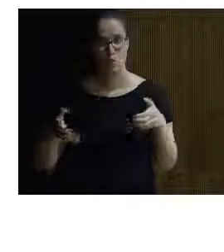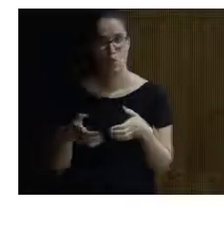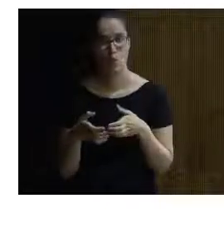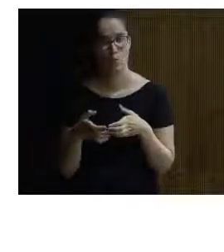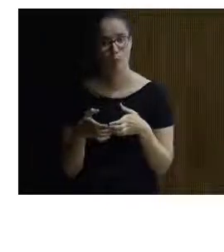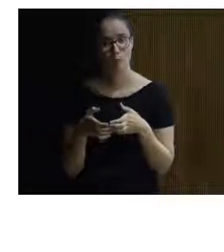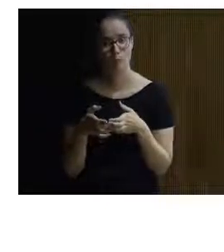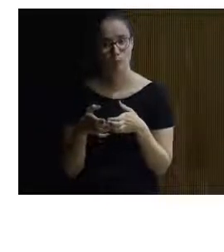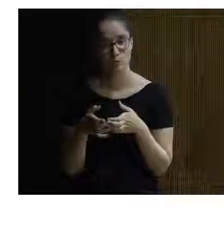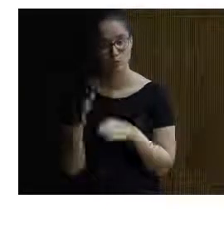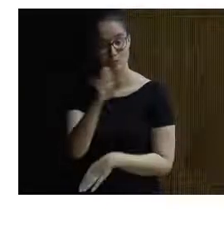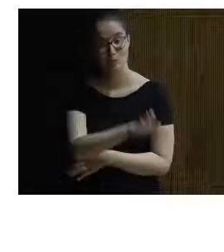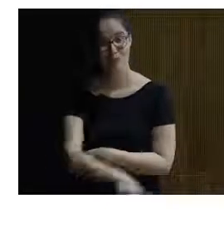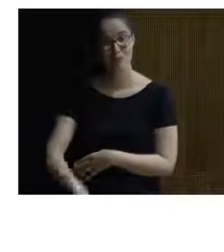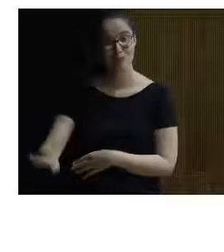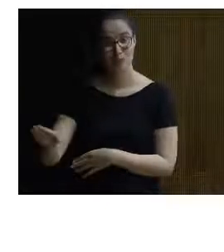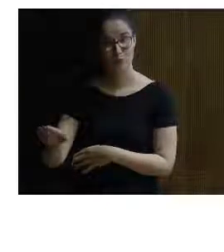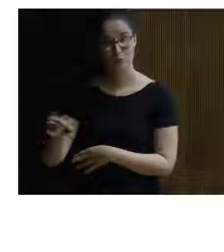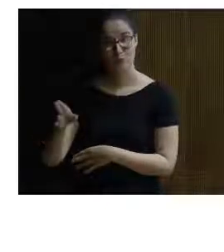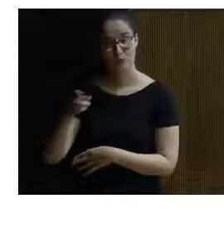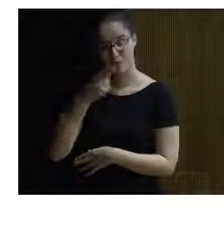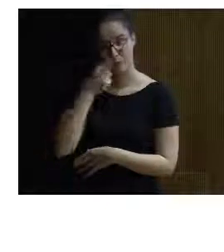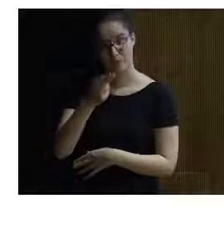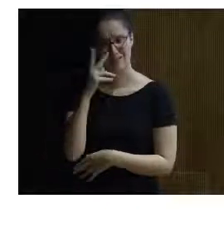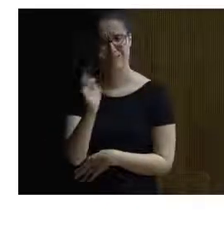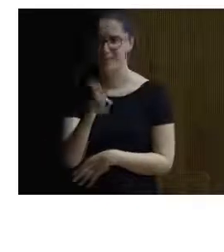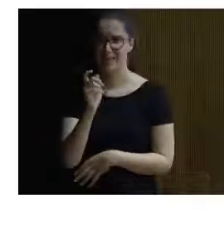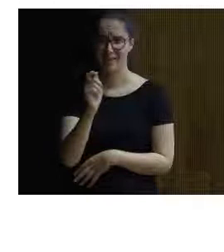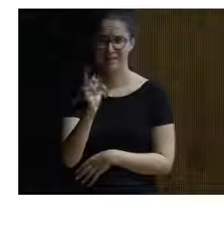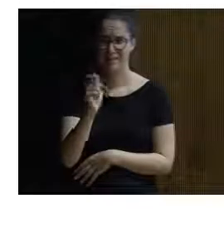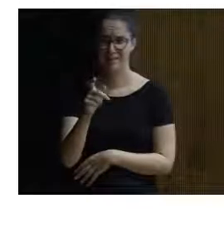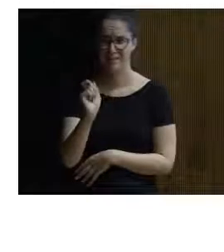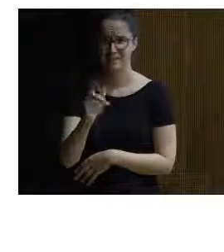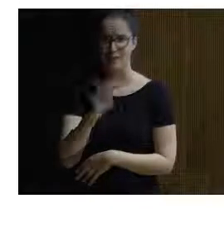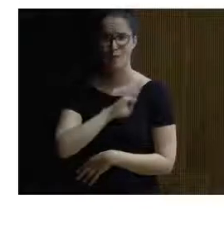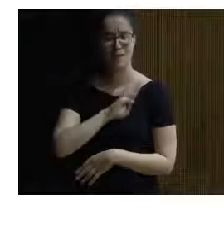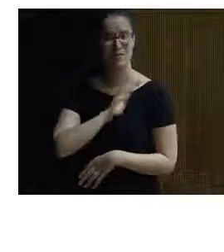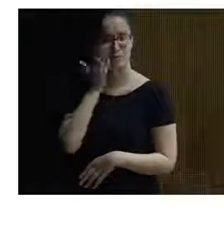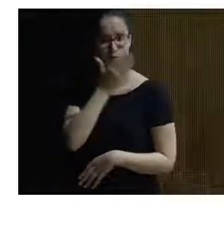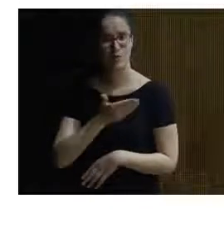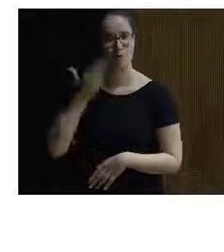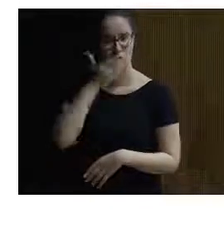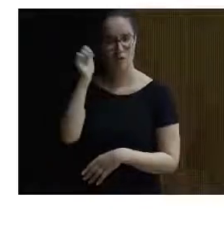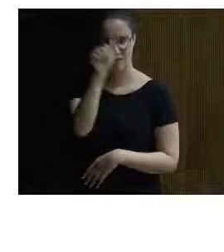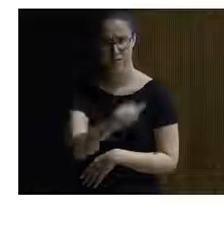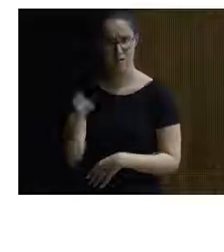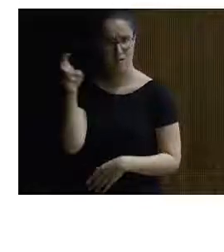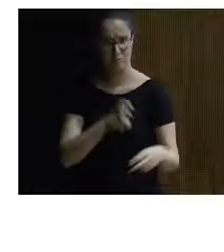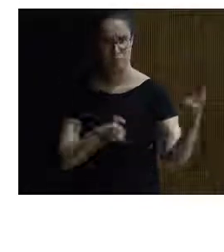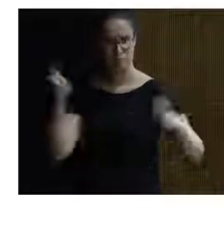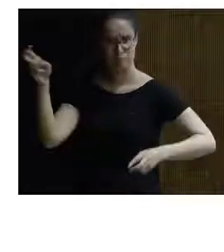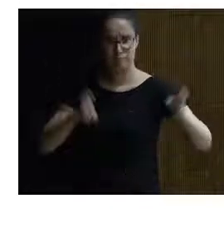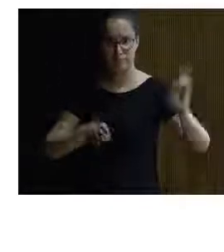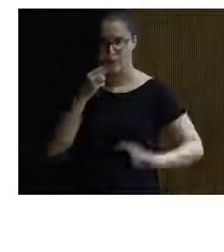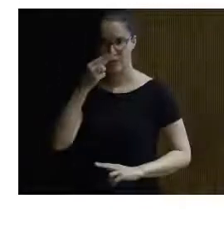niños que nos viene a visitar muy a menudo tenemos bastantes colegios durante la semana que nos vienen a